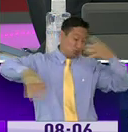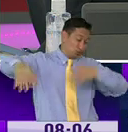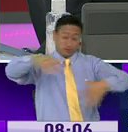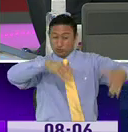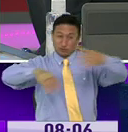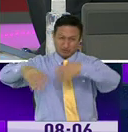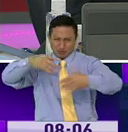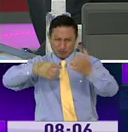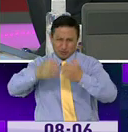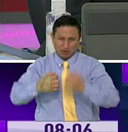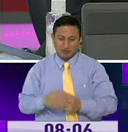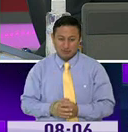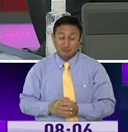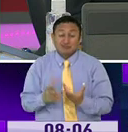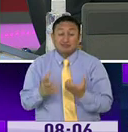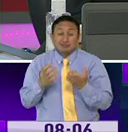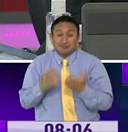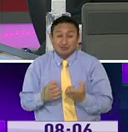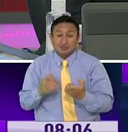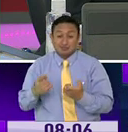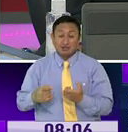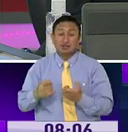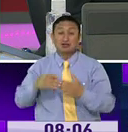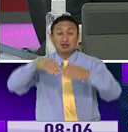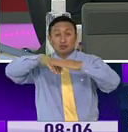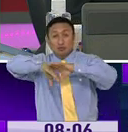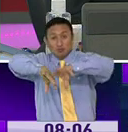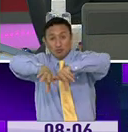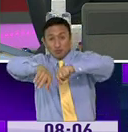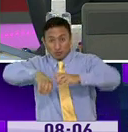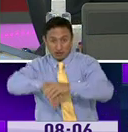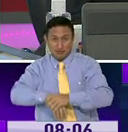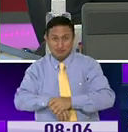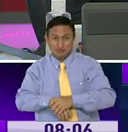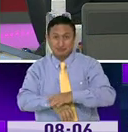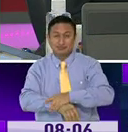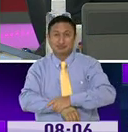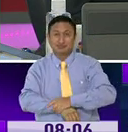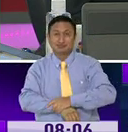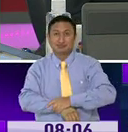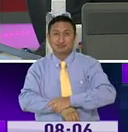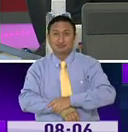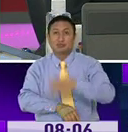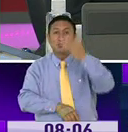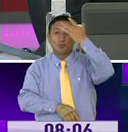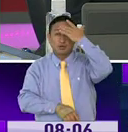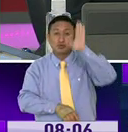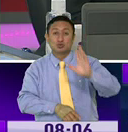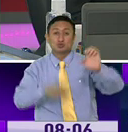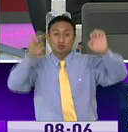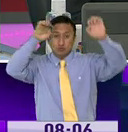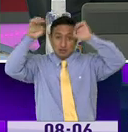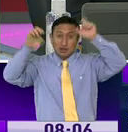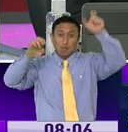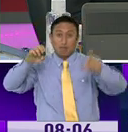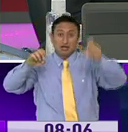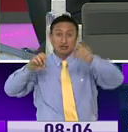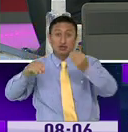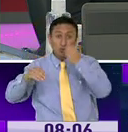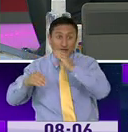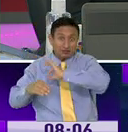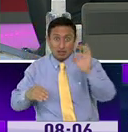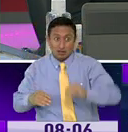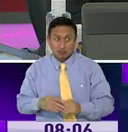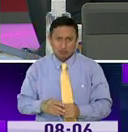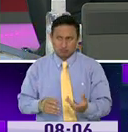intentaron que se llegue al saqueo, porque la estrategia era decirle a la gente que no había comida. Y